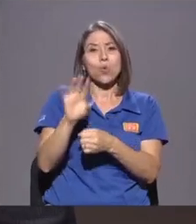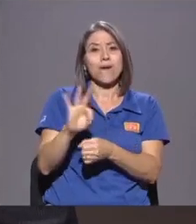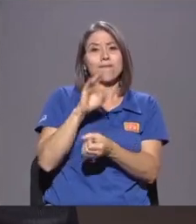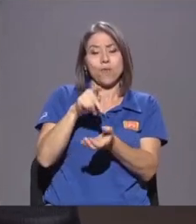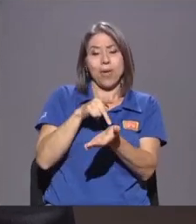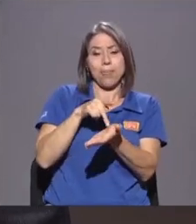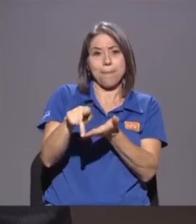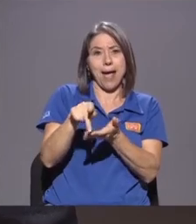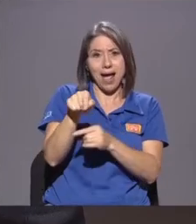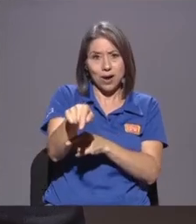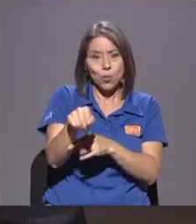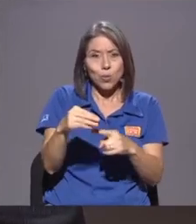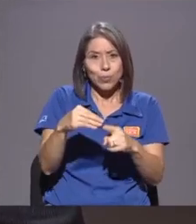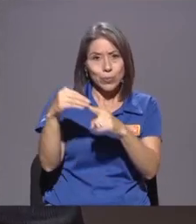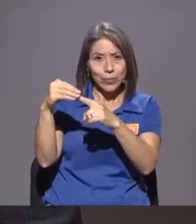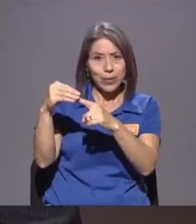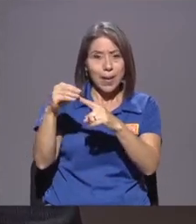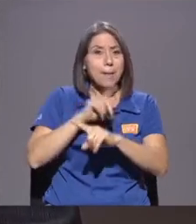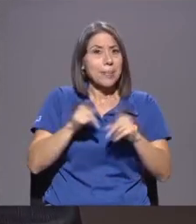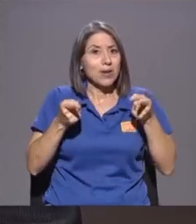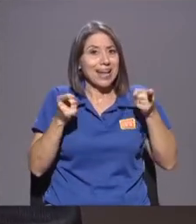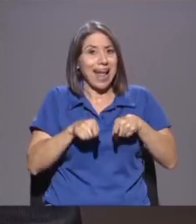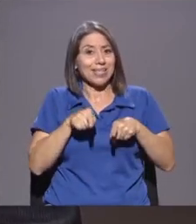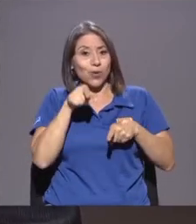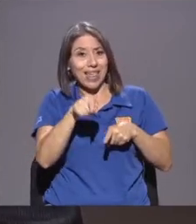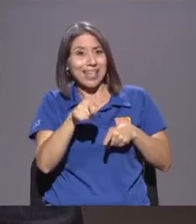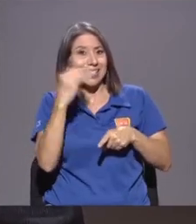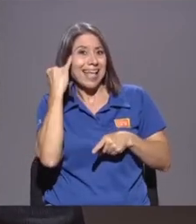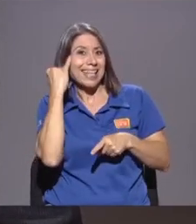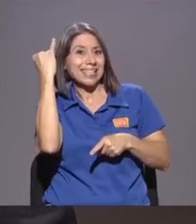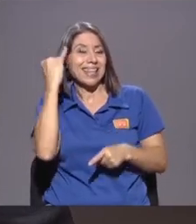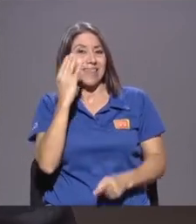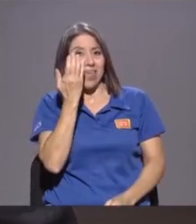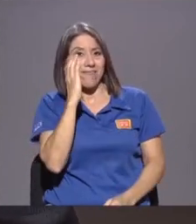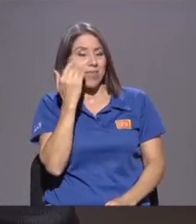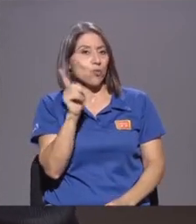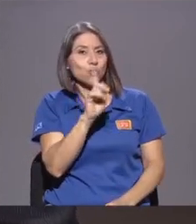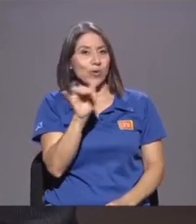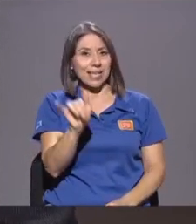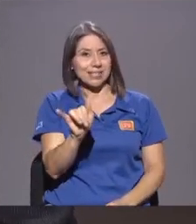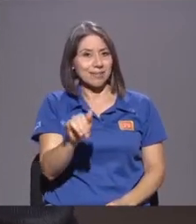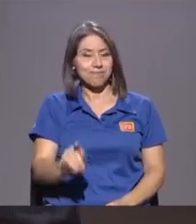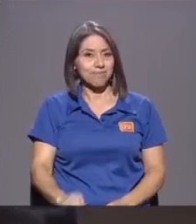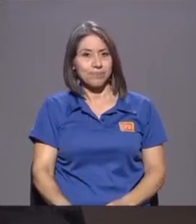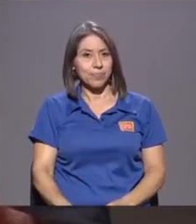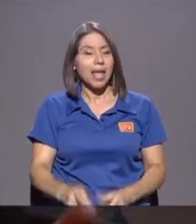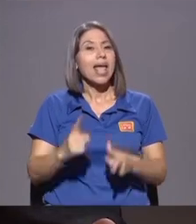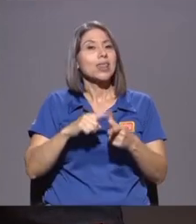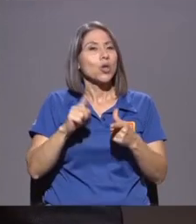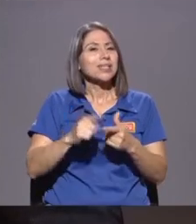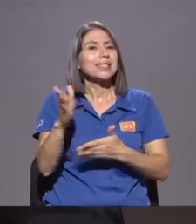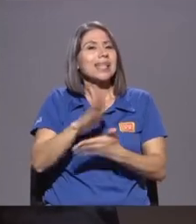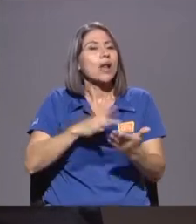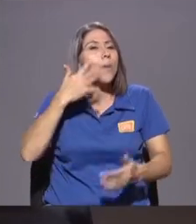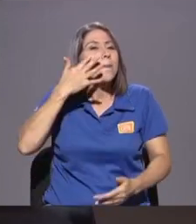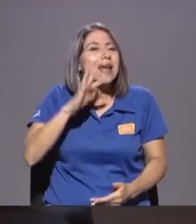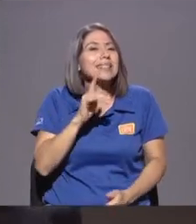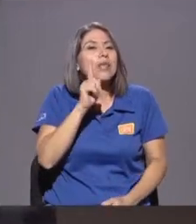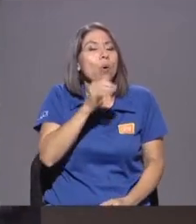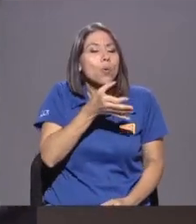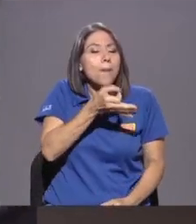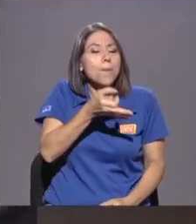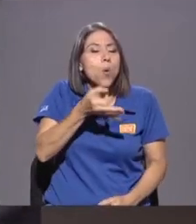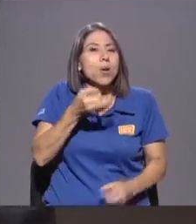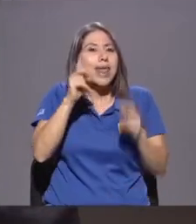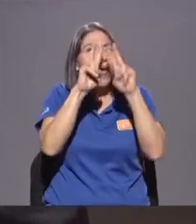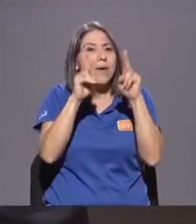En el caso de esta iniciativa de Facebook no es así Entonces es parecido a una criptomoneda Pero